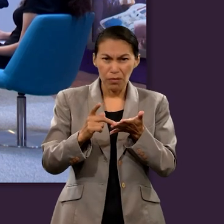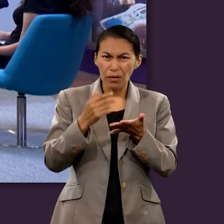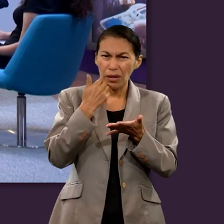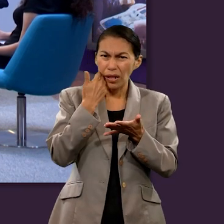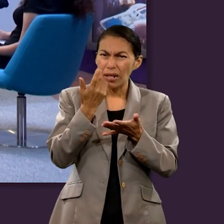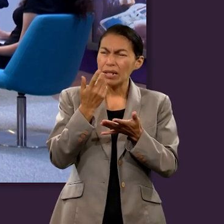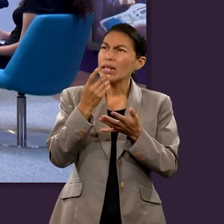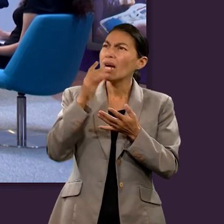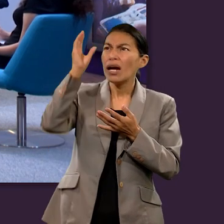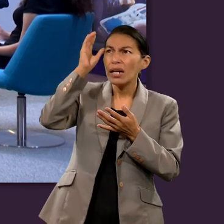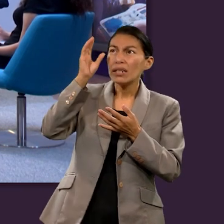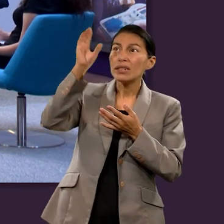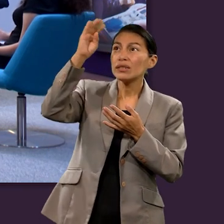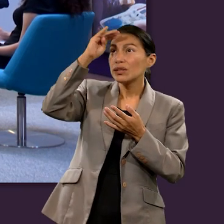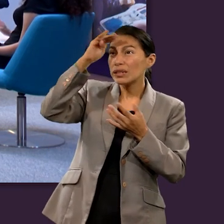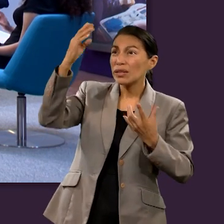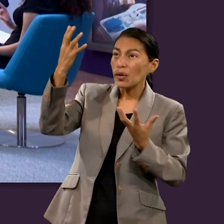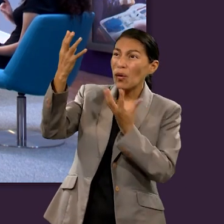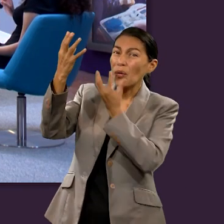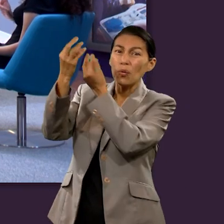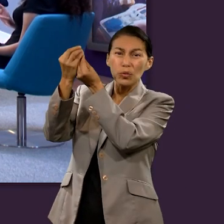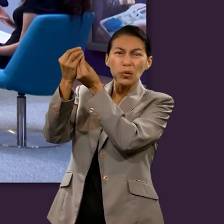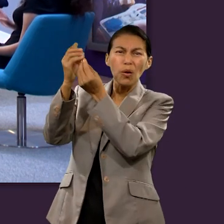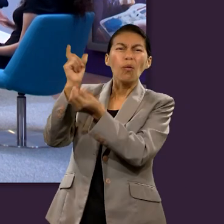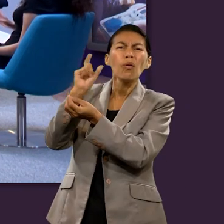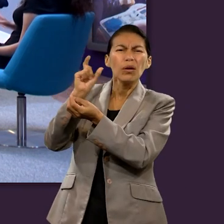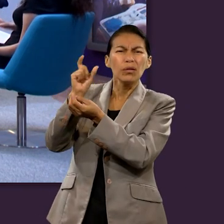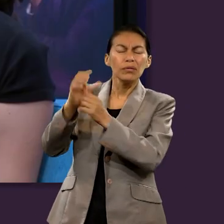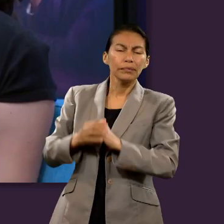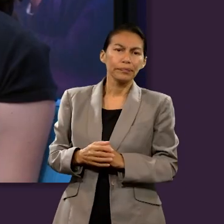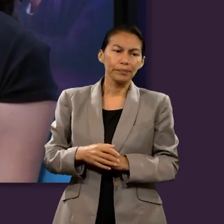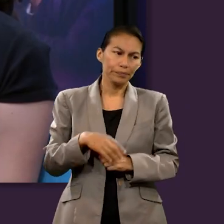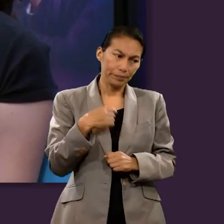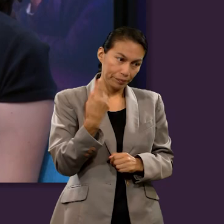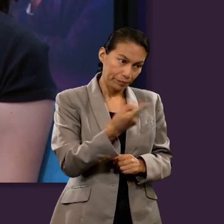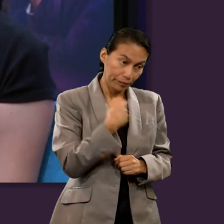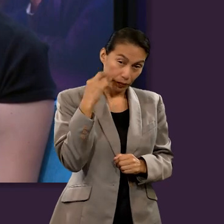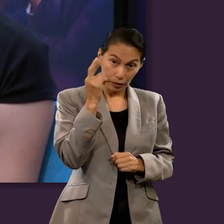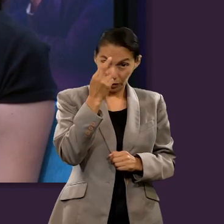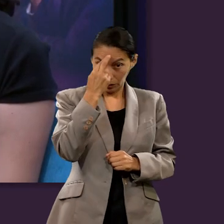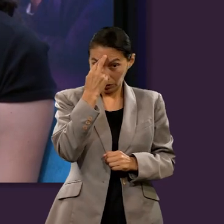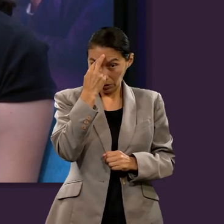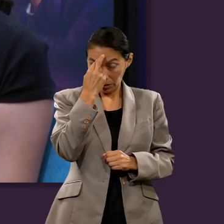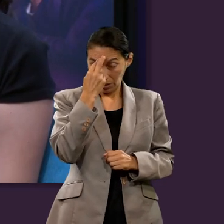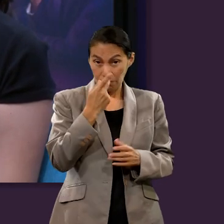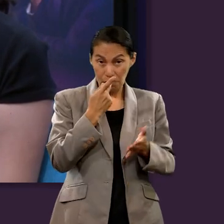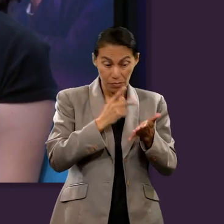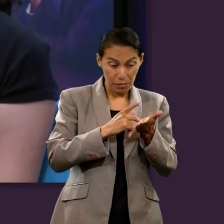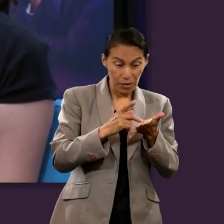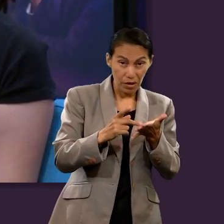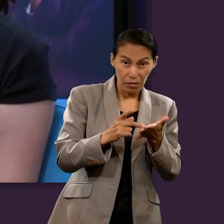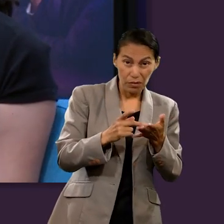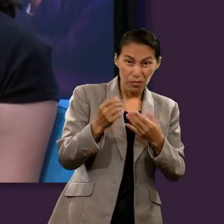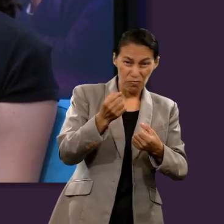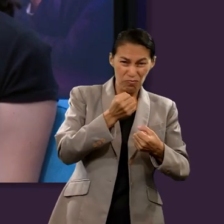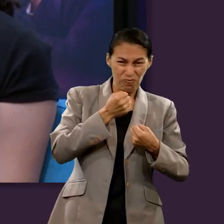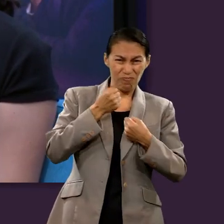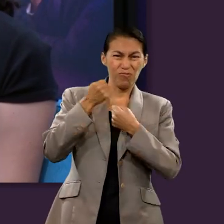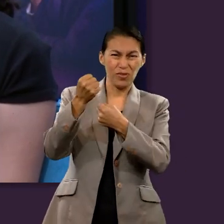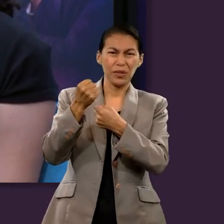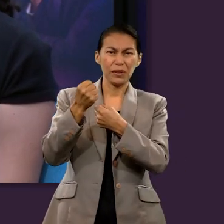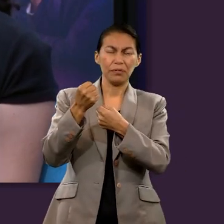Tenemos que recordar que para Pablo su fuerza, su combustible, su motor